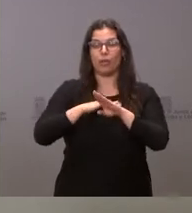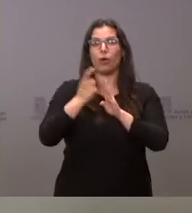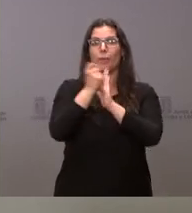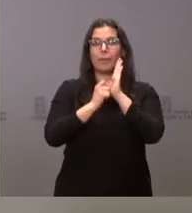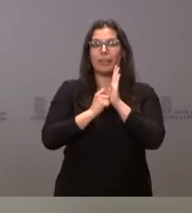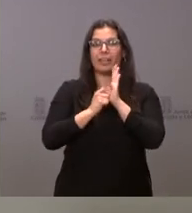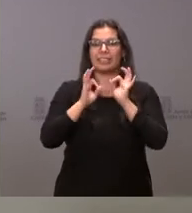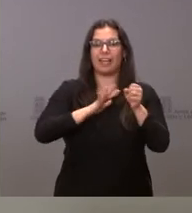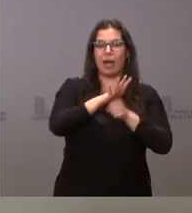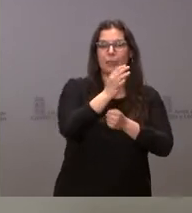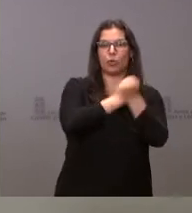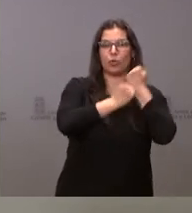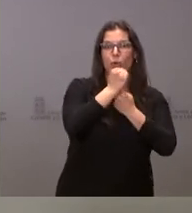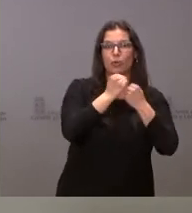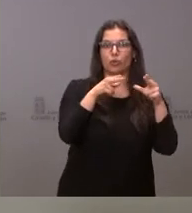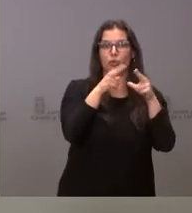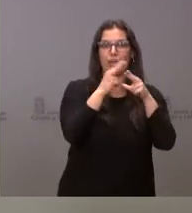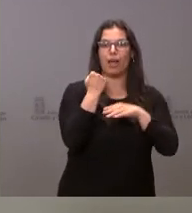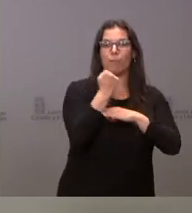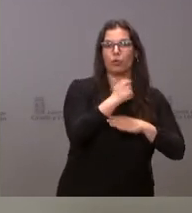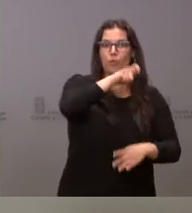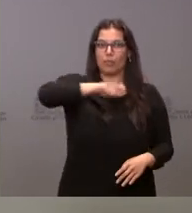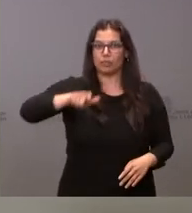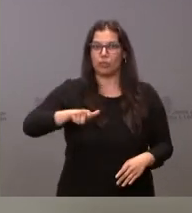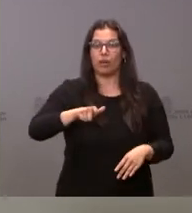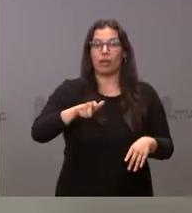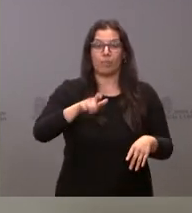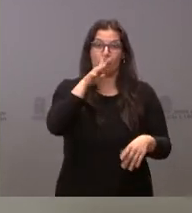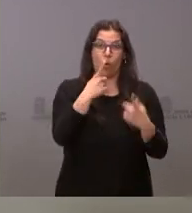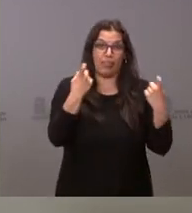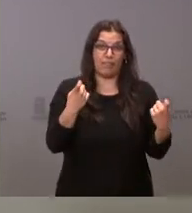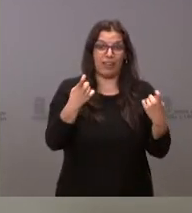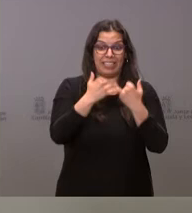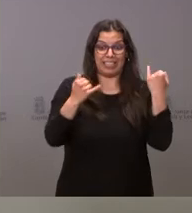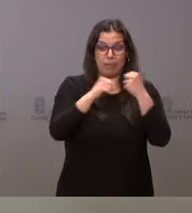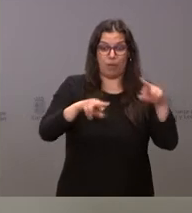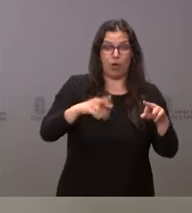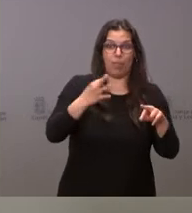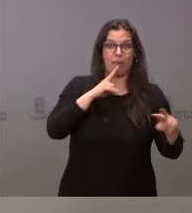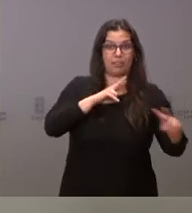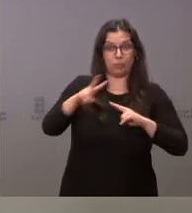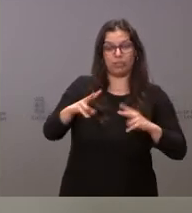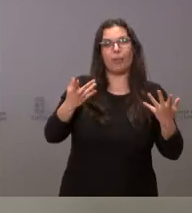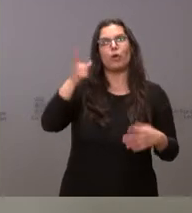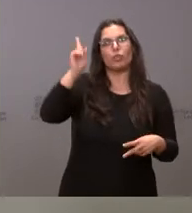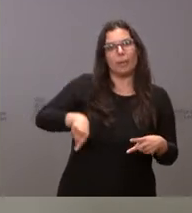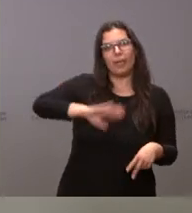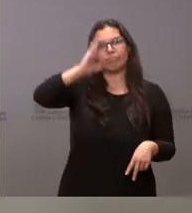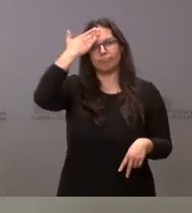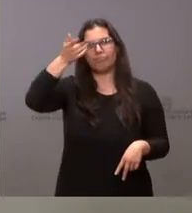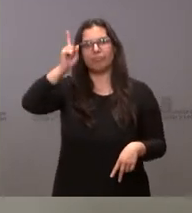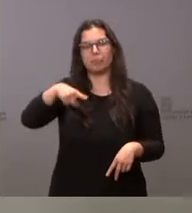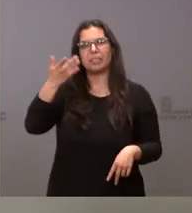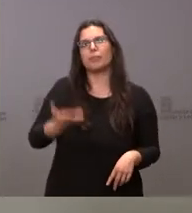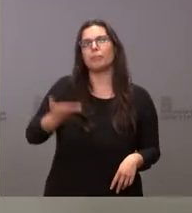el ámbito económico y social de apoyo a las personas como respuesta ante el agravamiento de la crisis, pero también que tenemos muy presente la